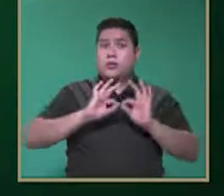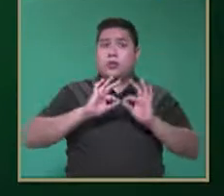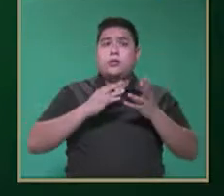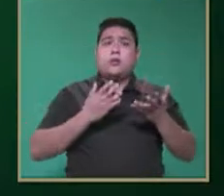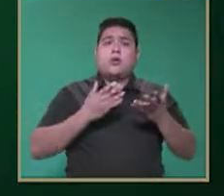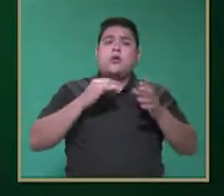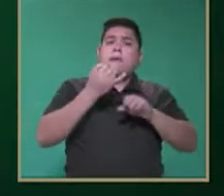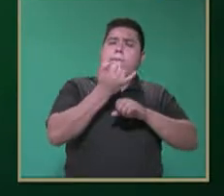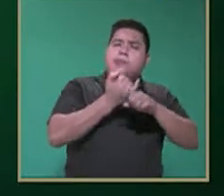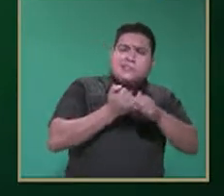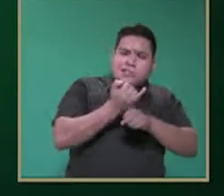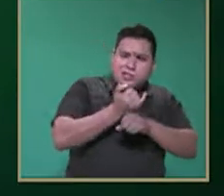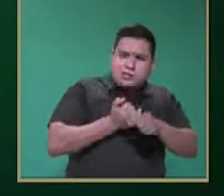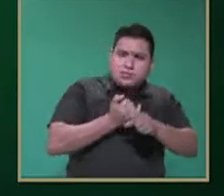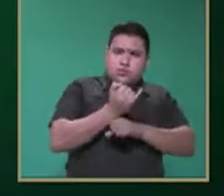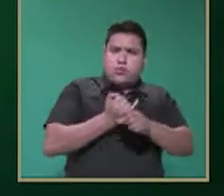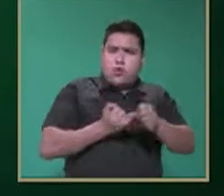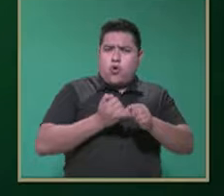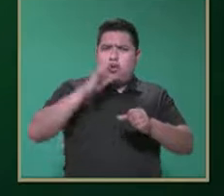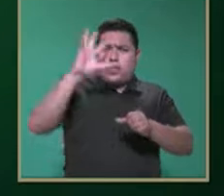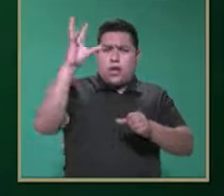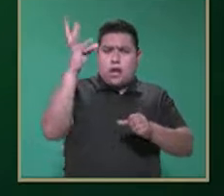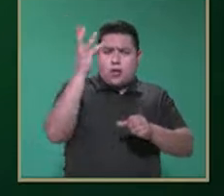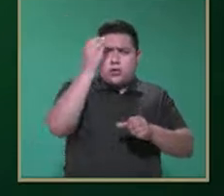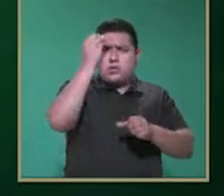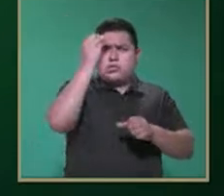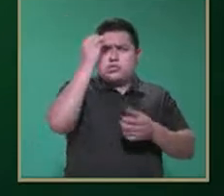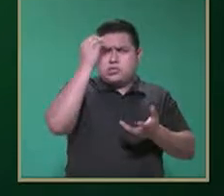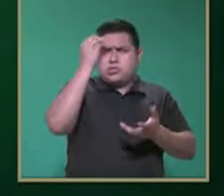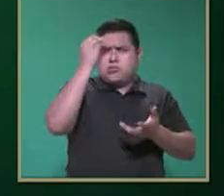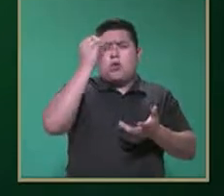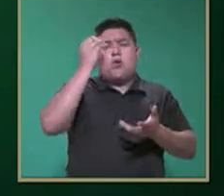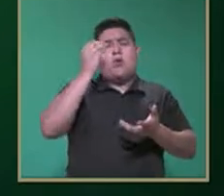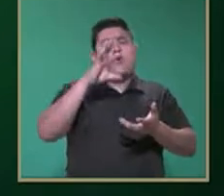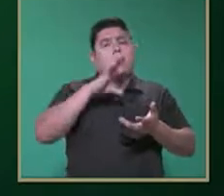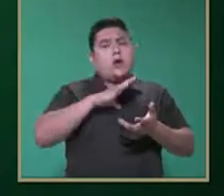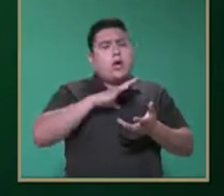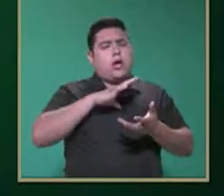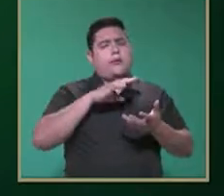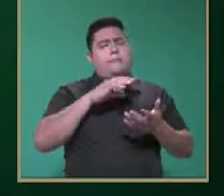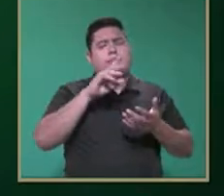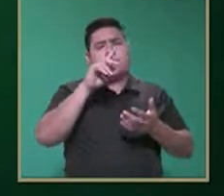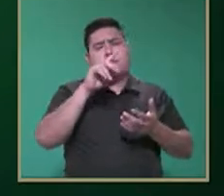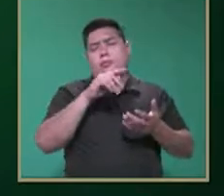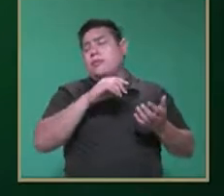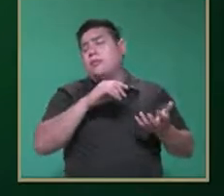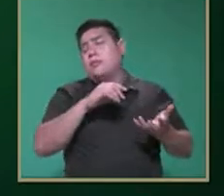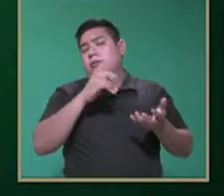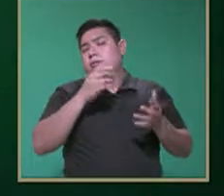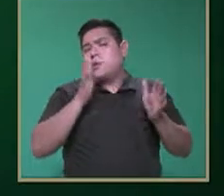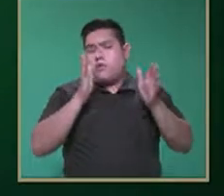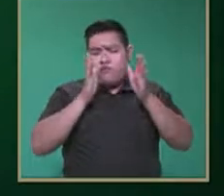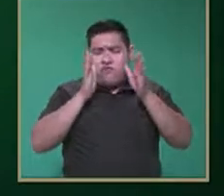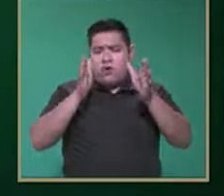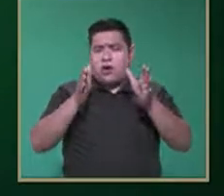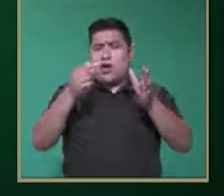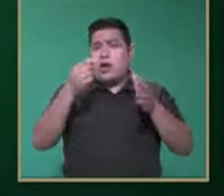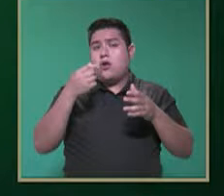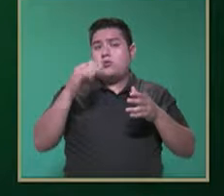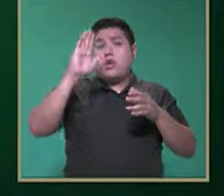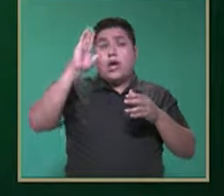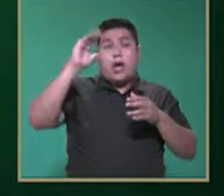estudio sobre la condición del TEA, por sus siglas, enfatiza que enseñar a los